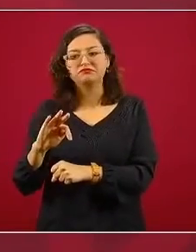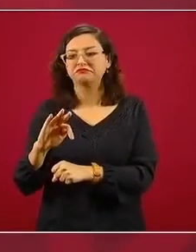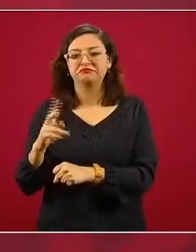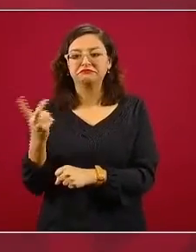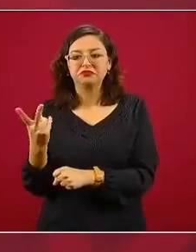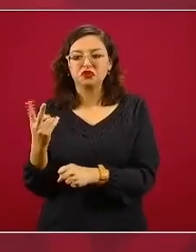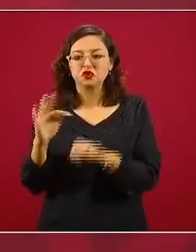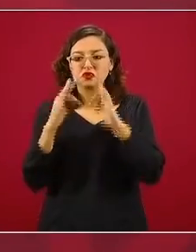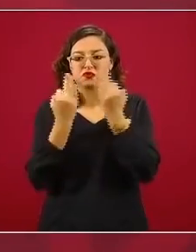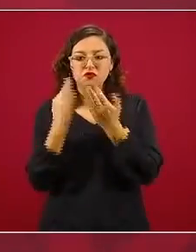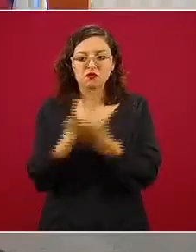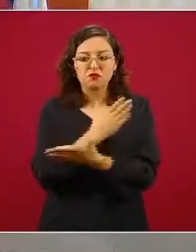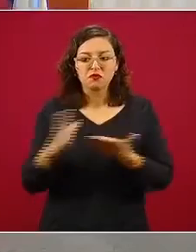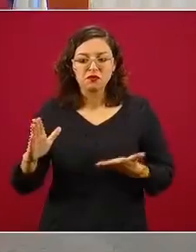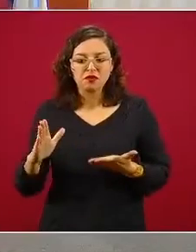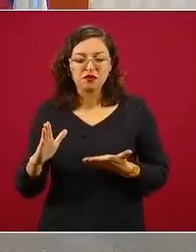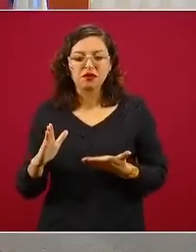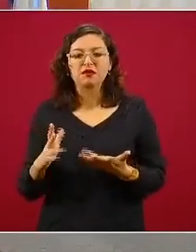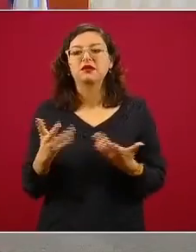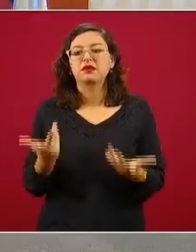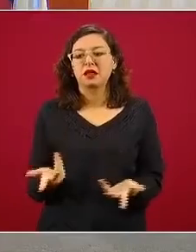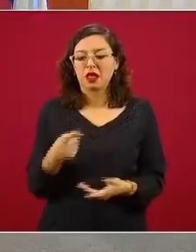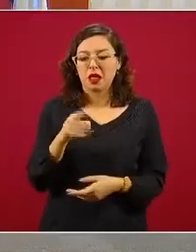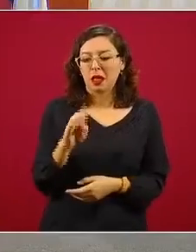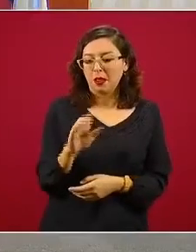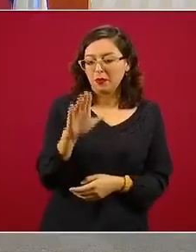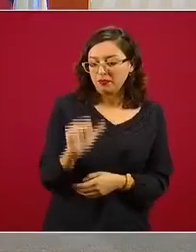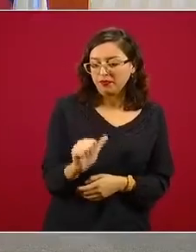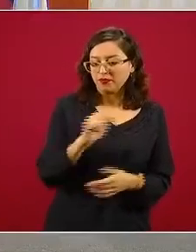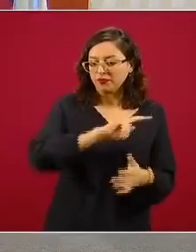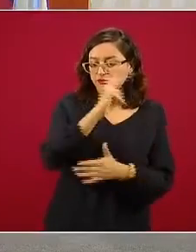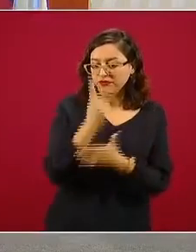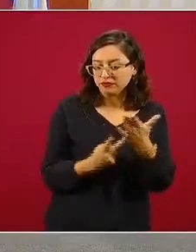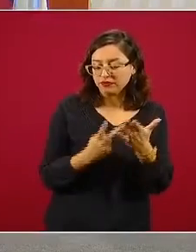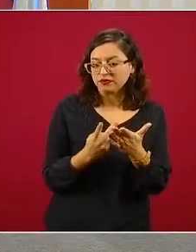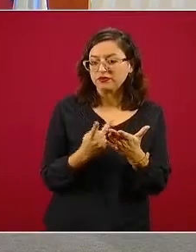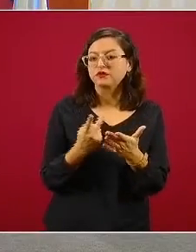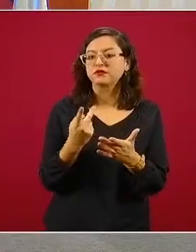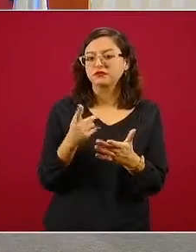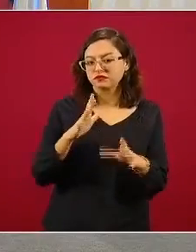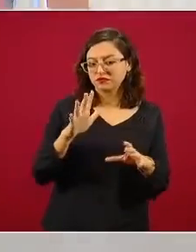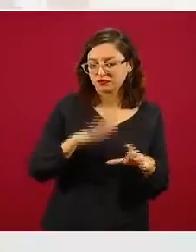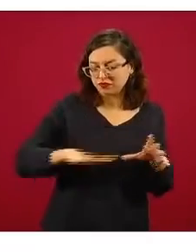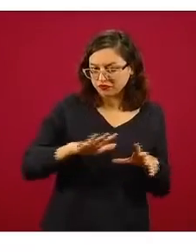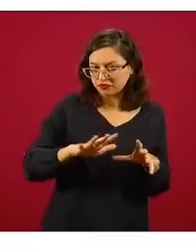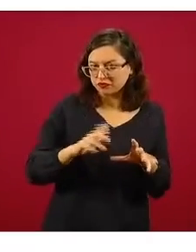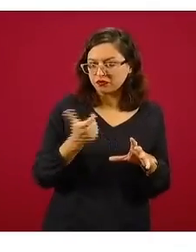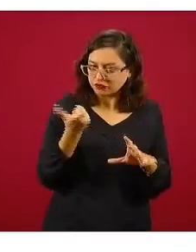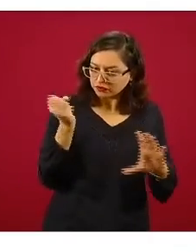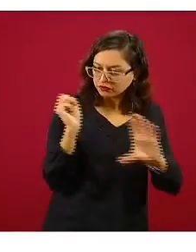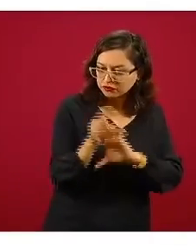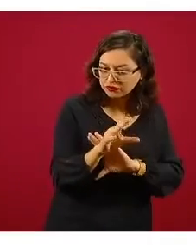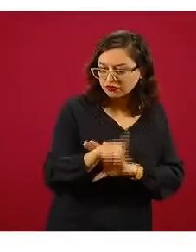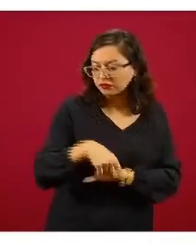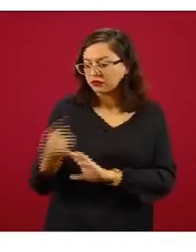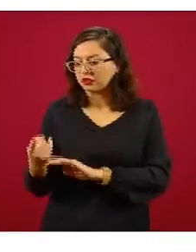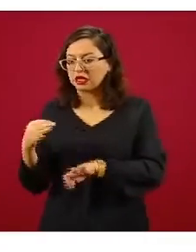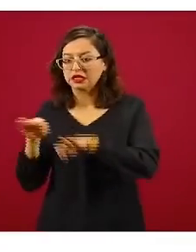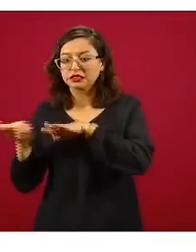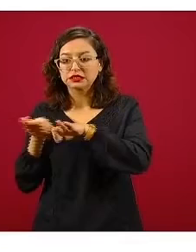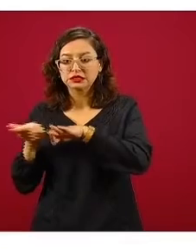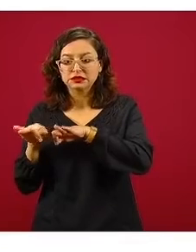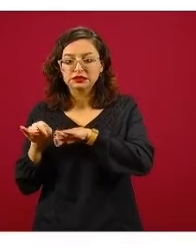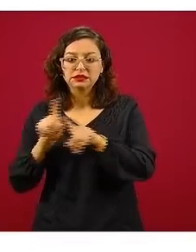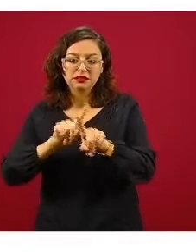categorías de menores. Aquellos que reciben becas a través de algún programa social y aquellos que están trabajando. La